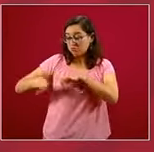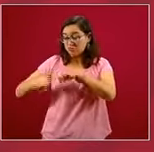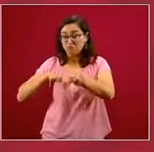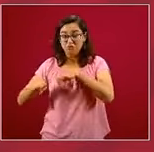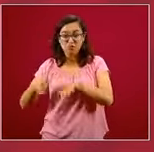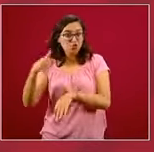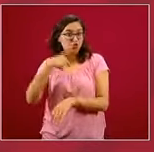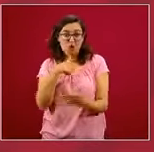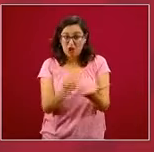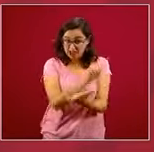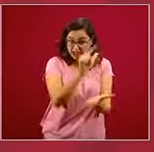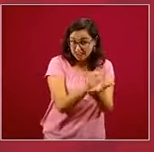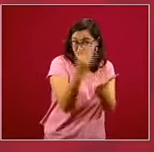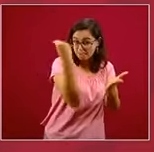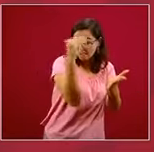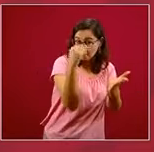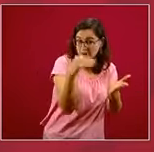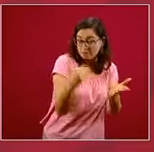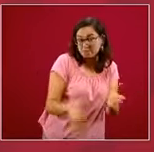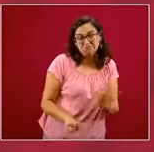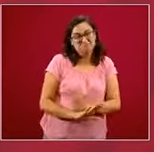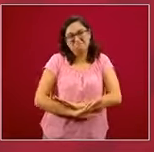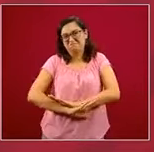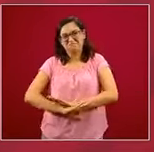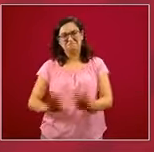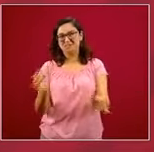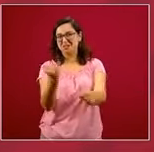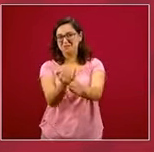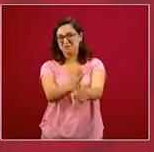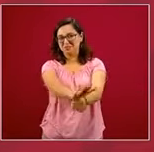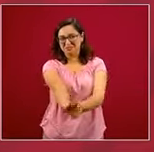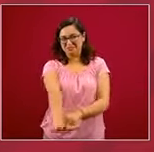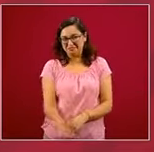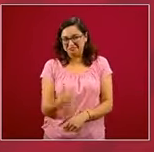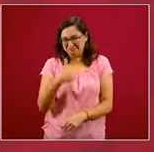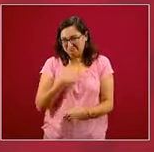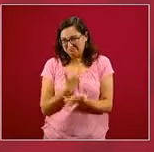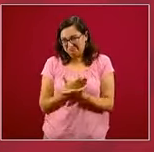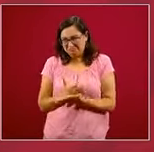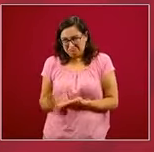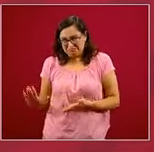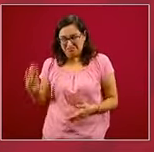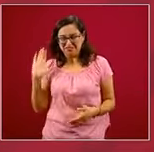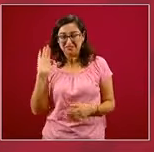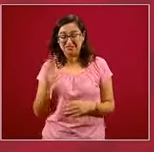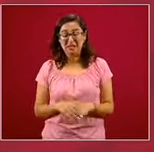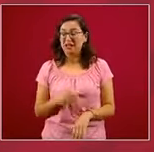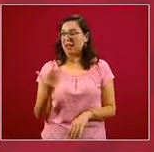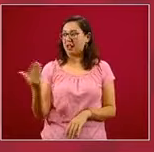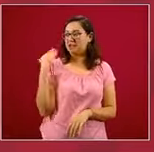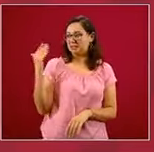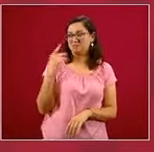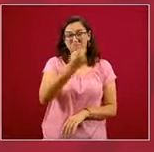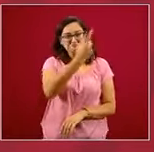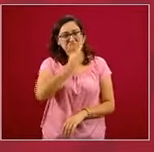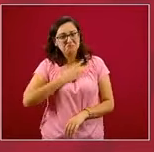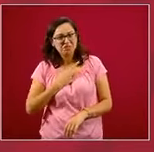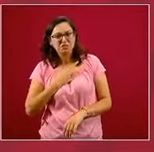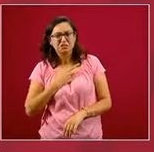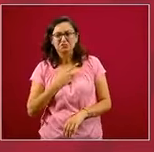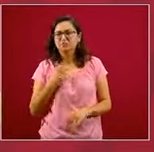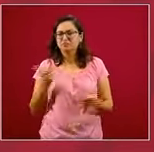Yo no legislo. Entonces, hace unos días, la semana pasada, alguien me comentaba que se